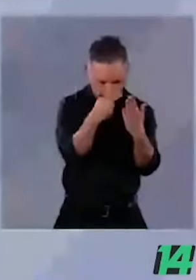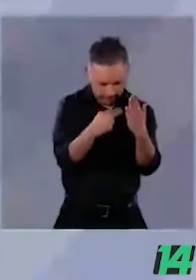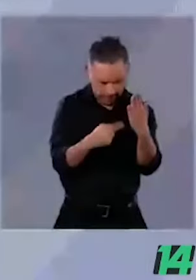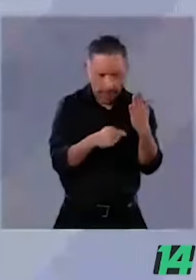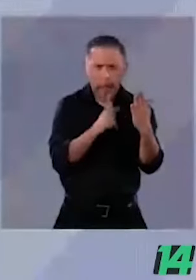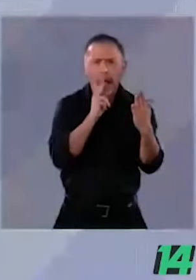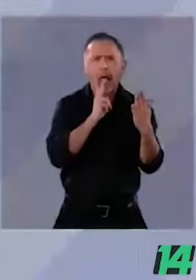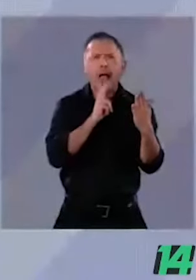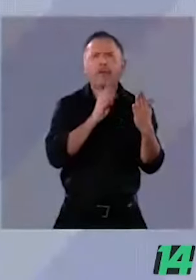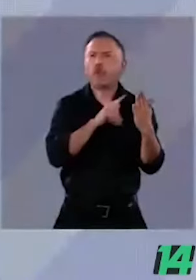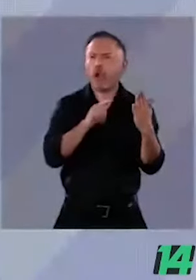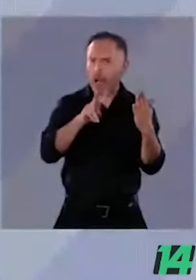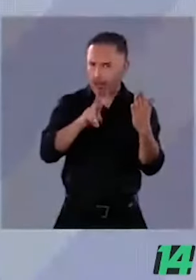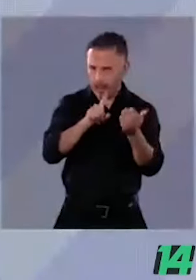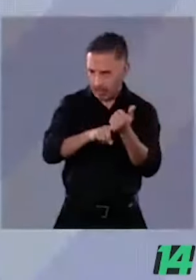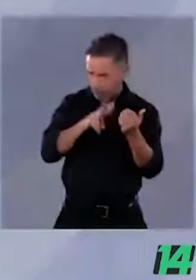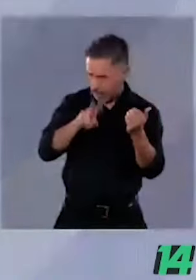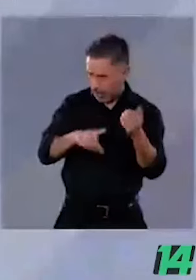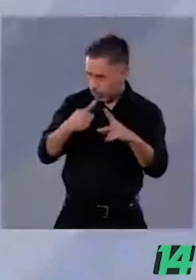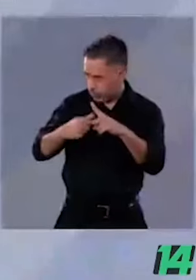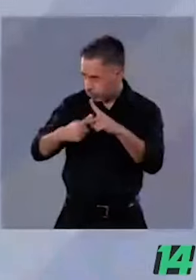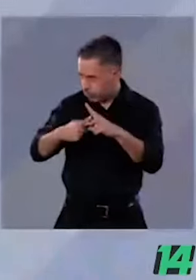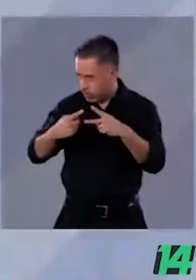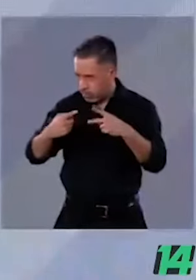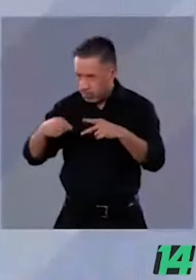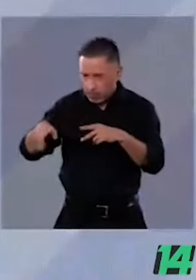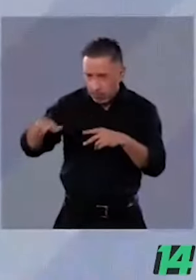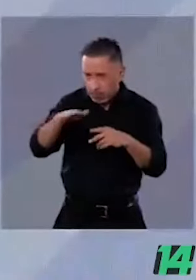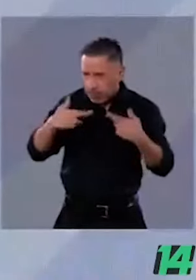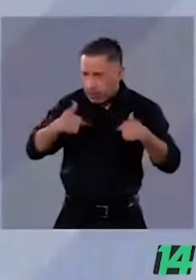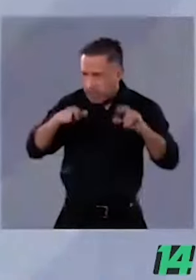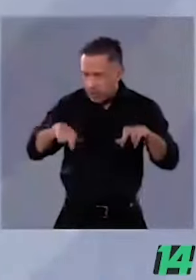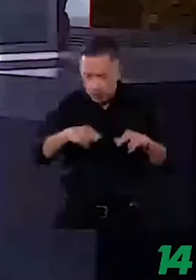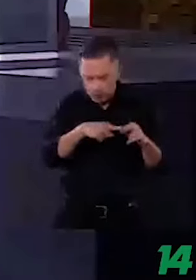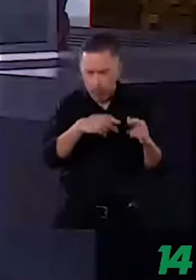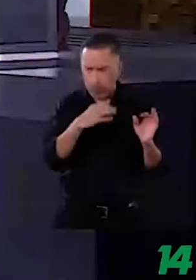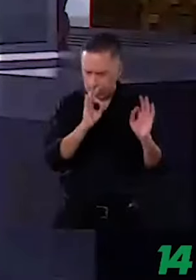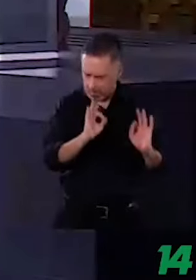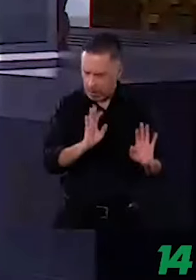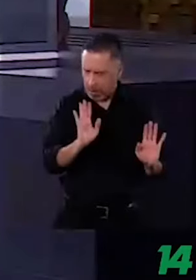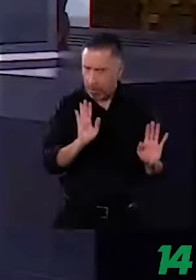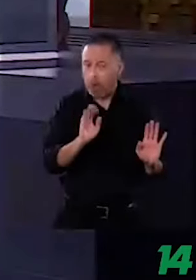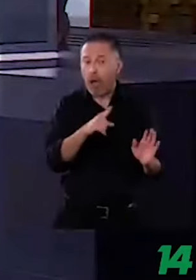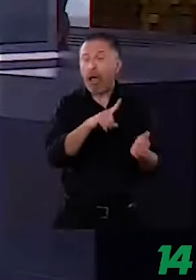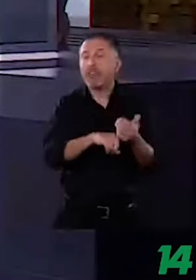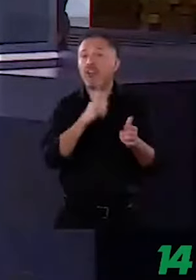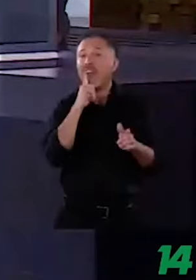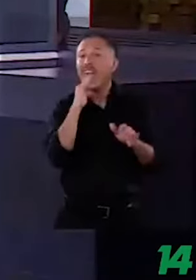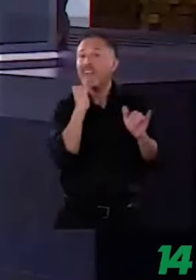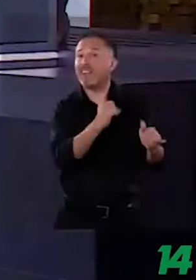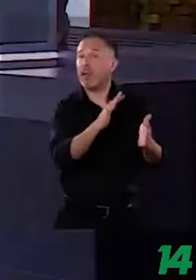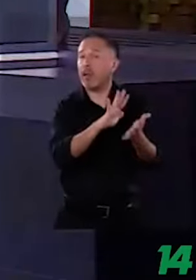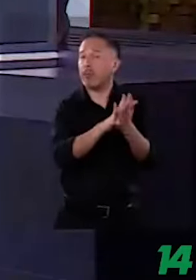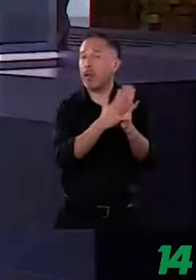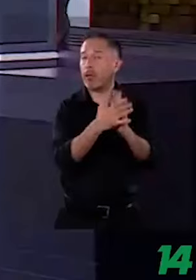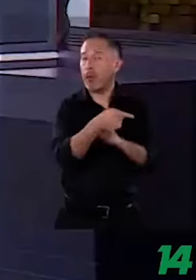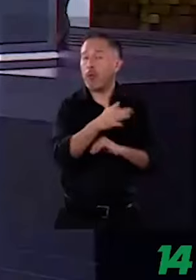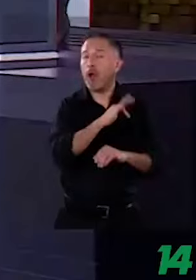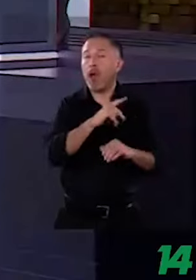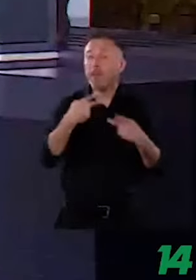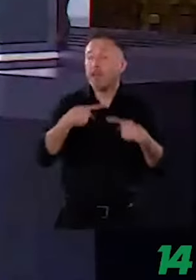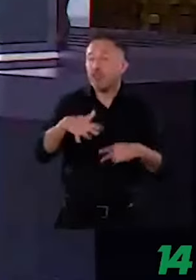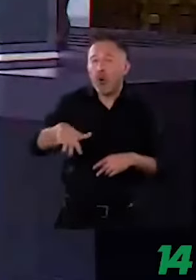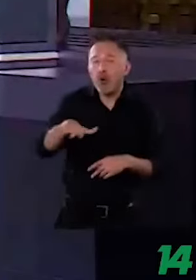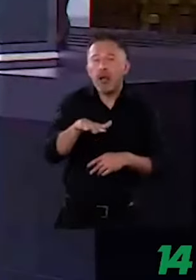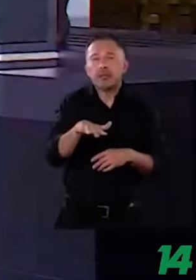votación. Pero ellos lo que quieren es una trampa porque tratan de usar la necesidad y la pobreza de la gente. Eso